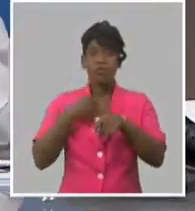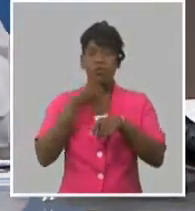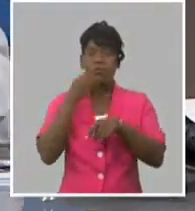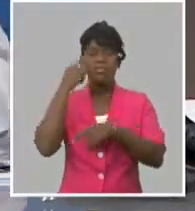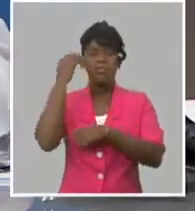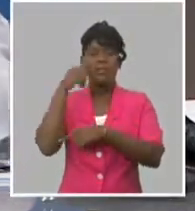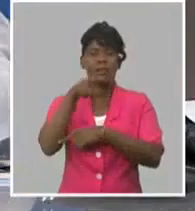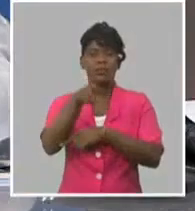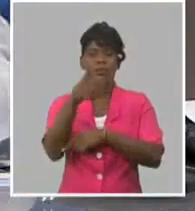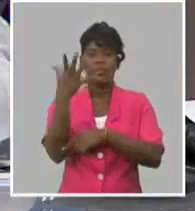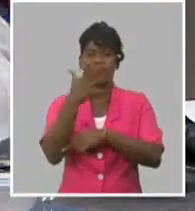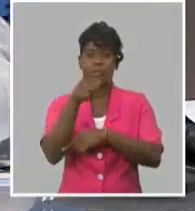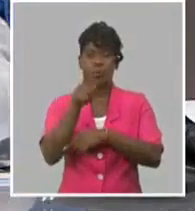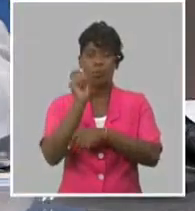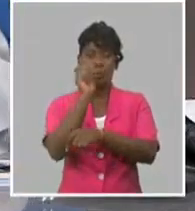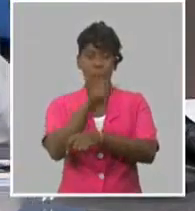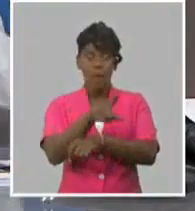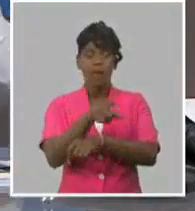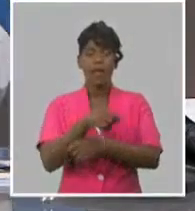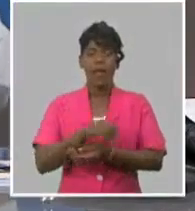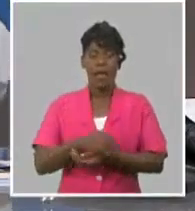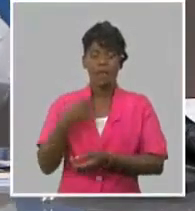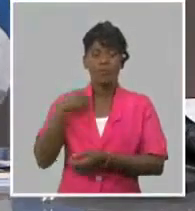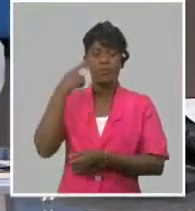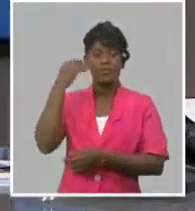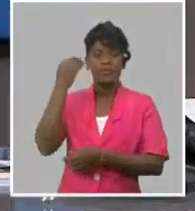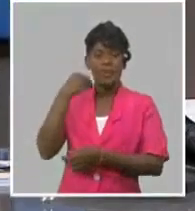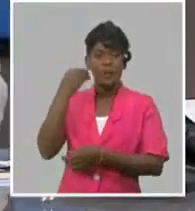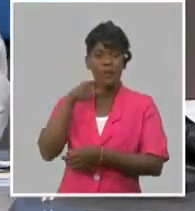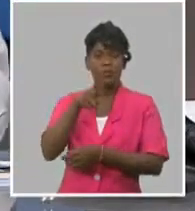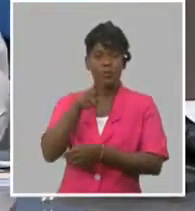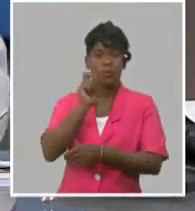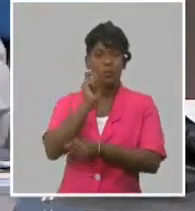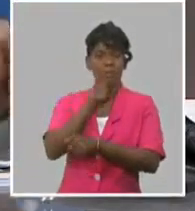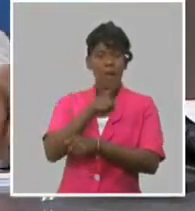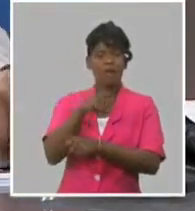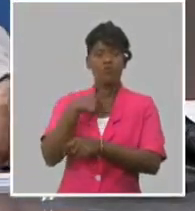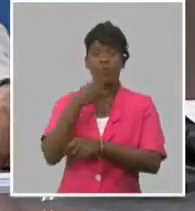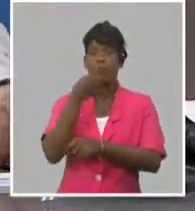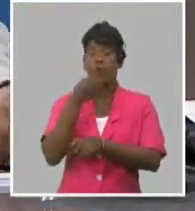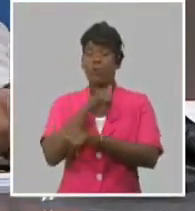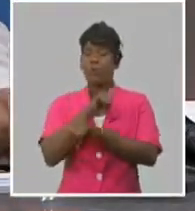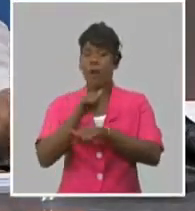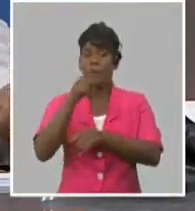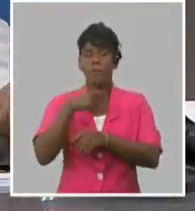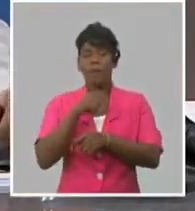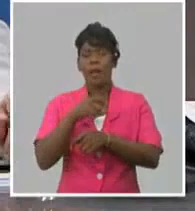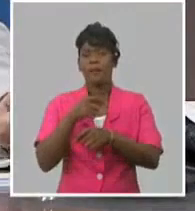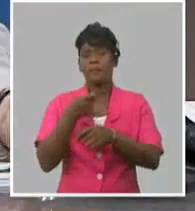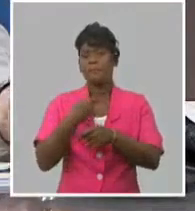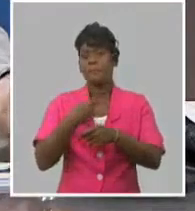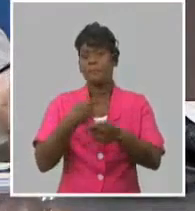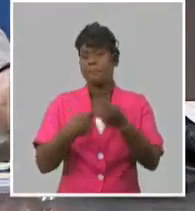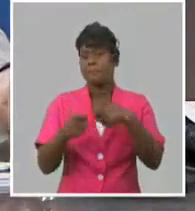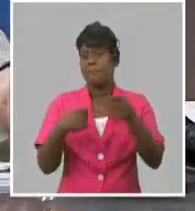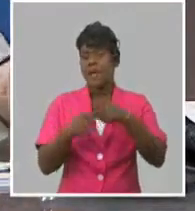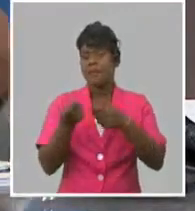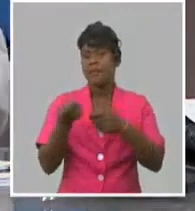ahora, cuando lo que tenemos es un déficit de oferta, la gente también se puede confundir un poco. Pero los precios